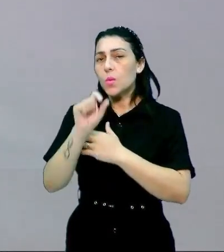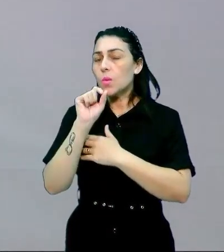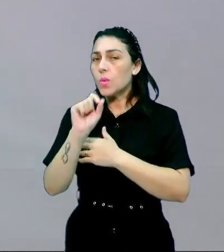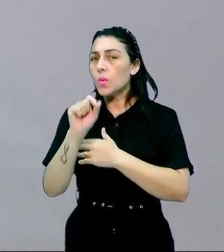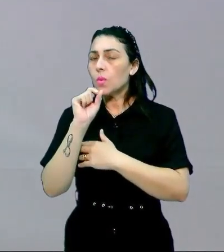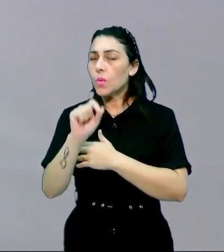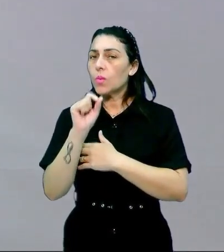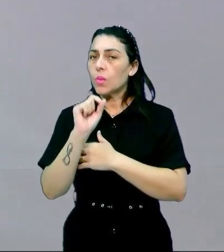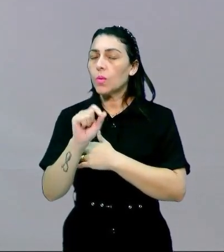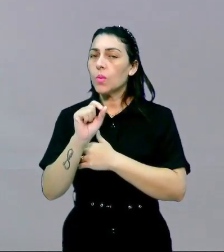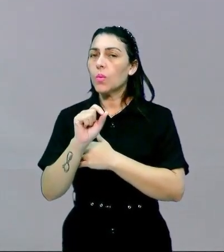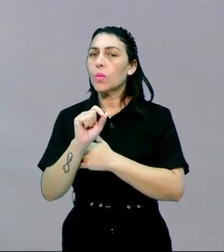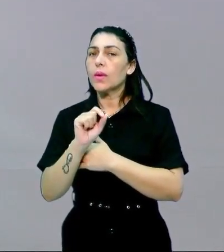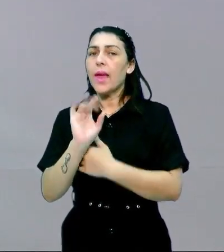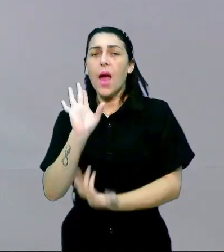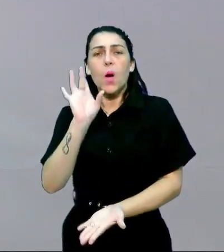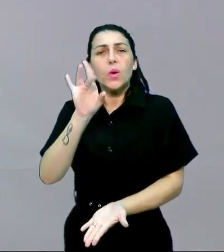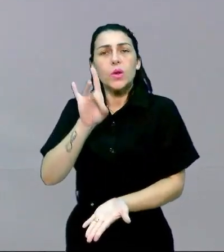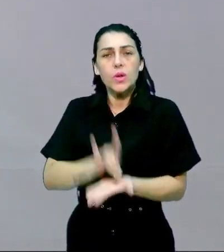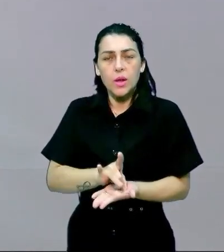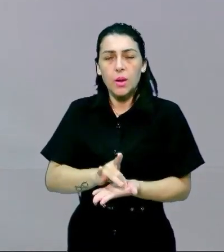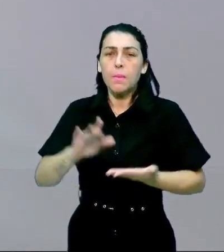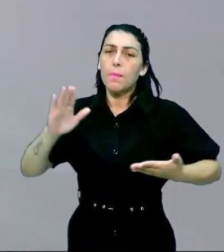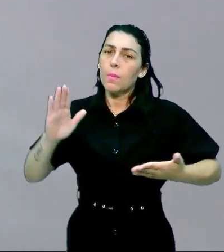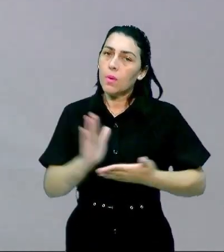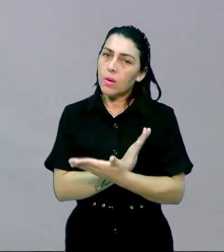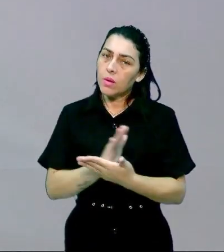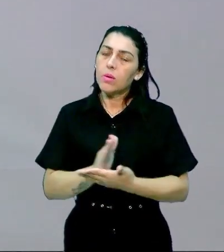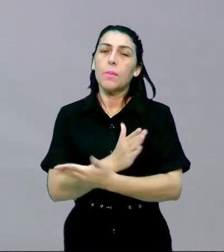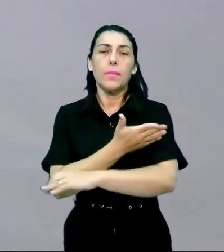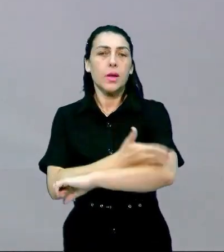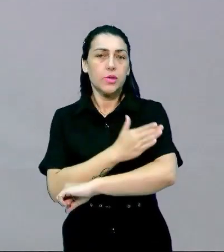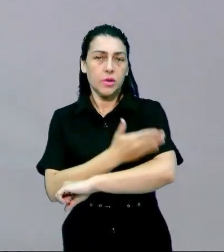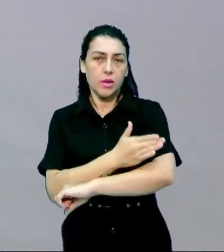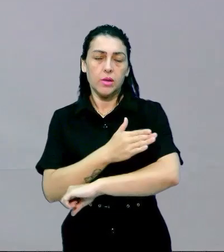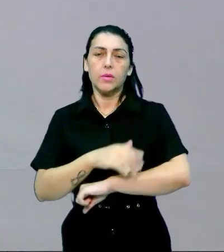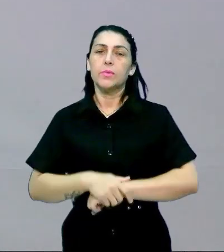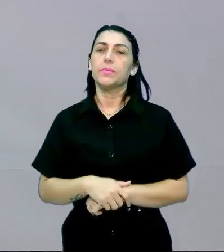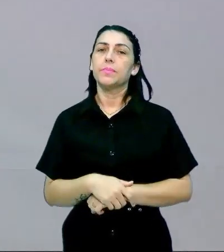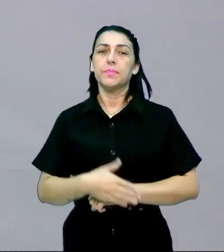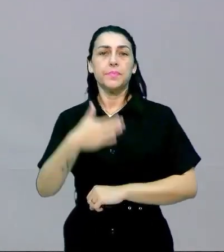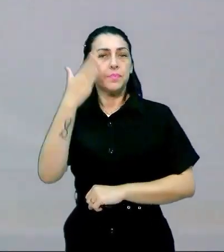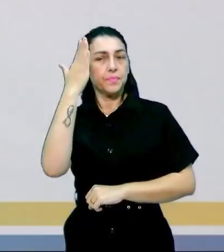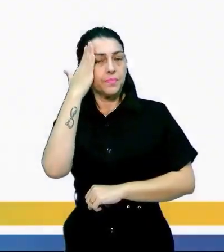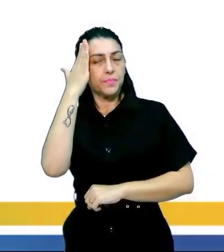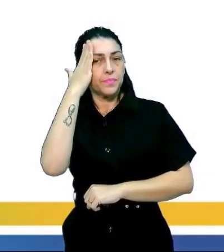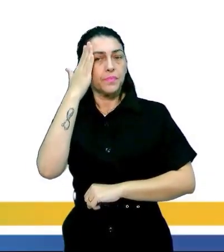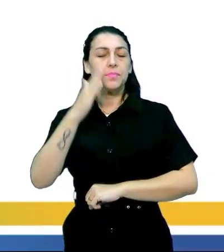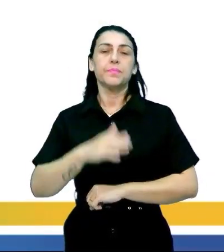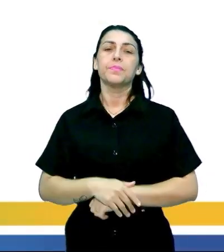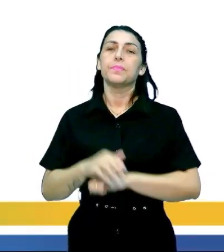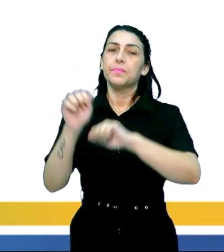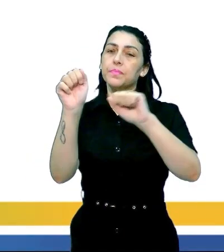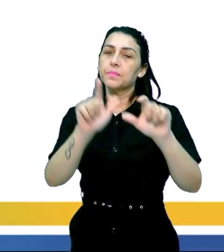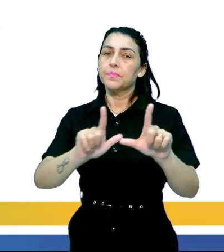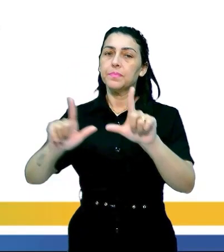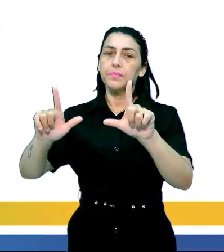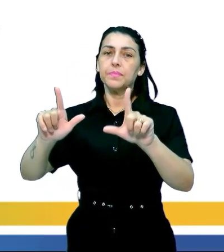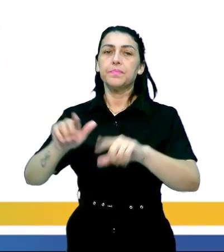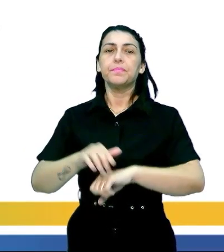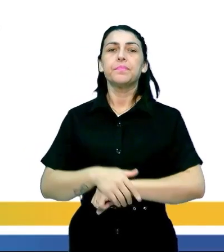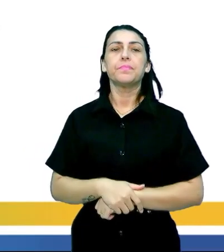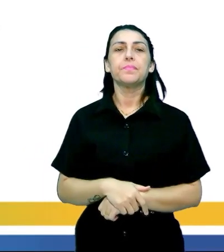la credibilidad por algunos quesitos que son practicados allí vamos entender eso galería slide en la tela